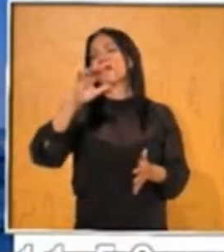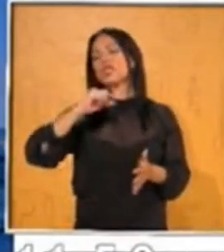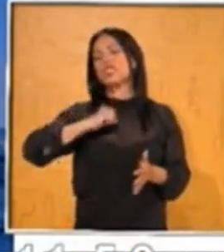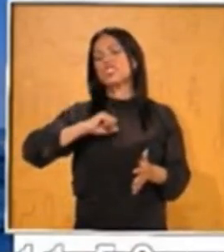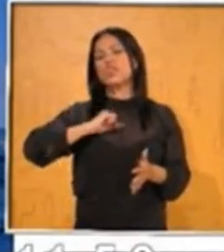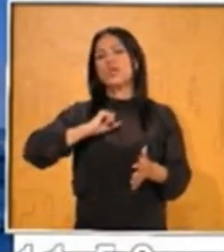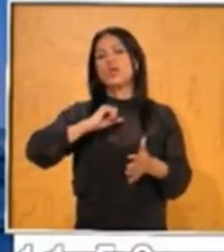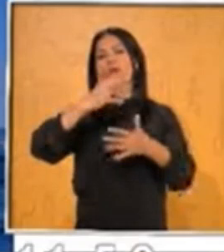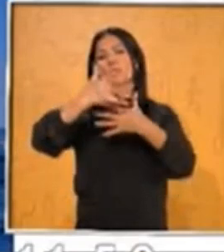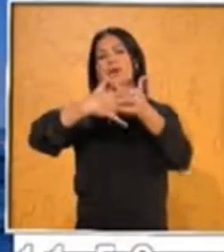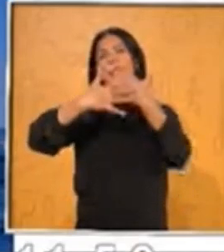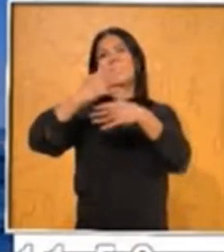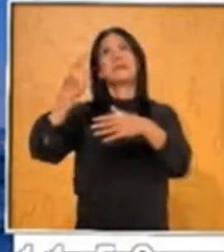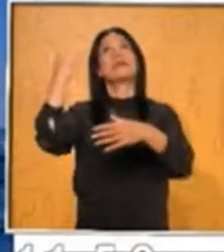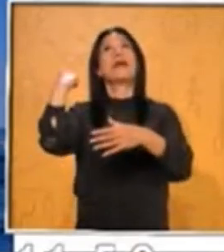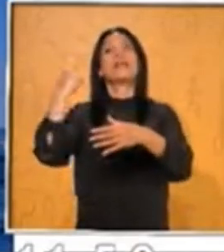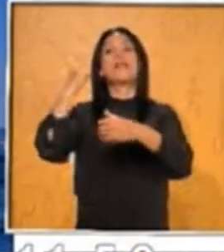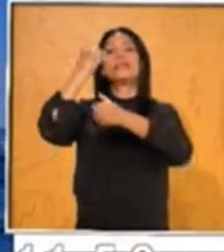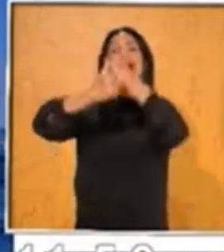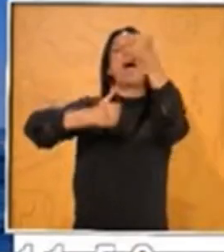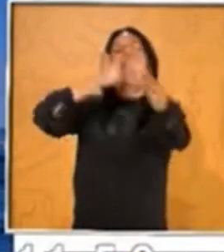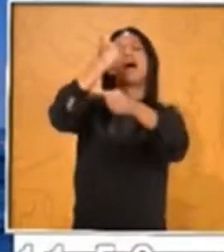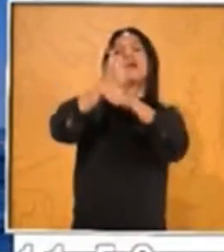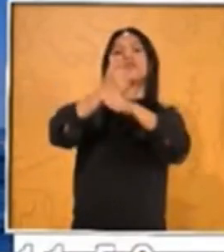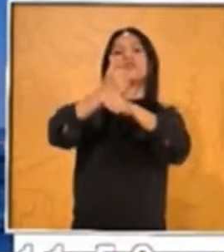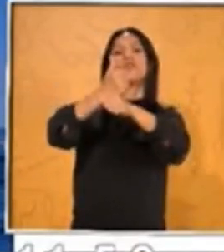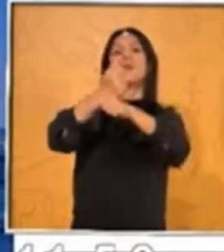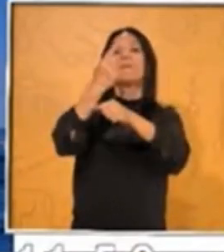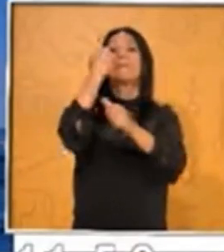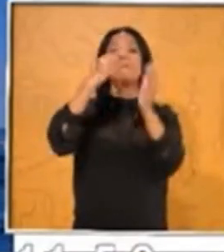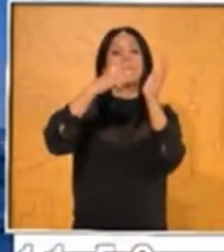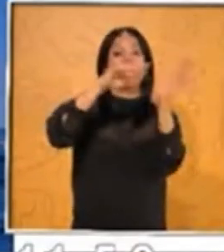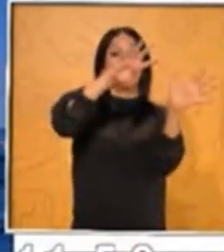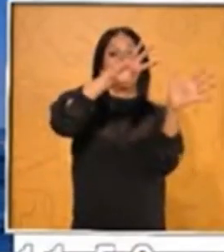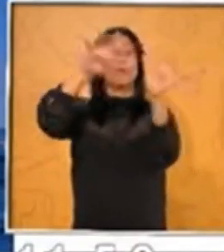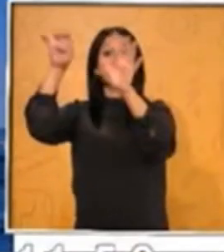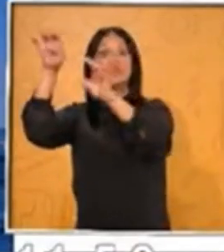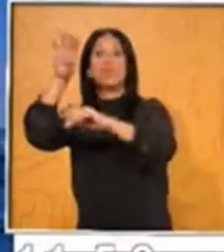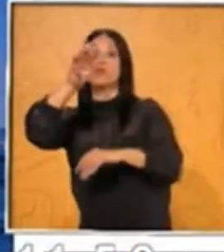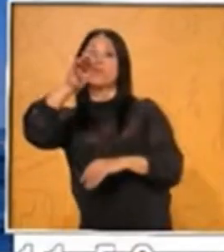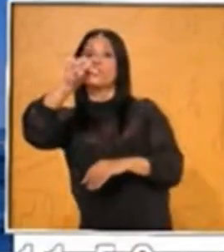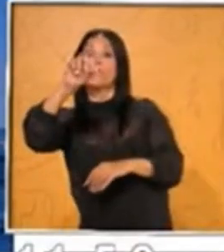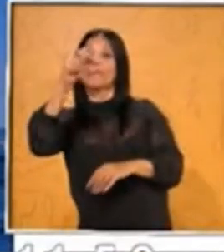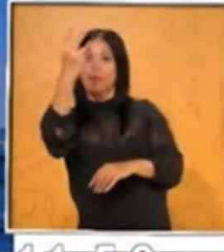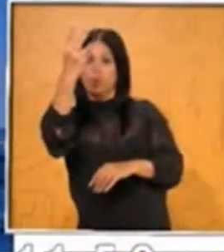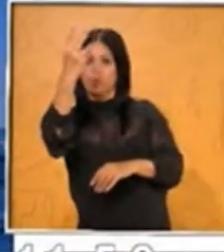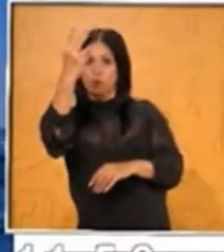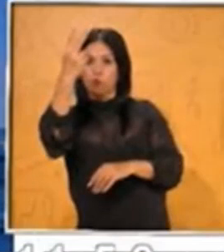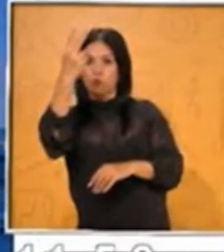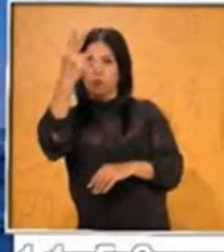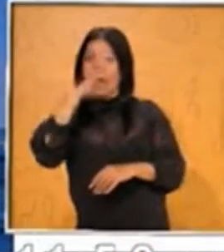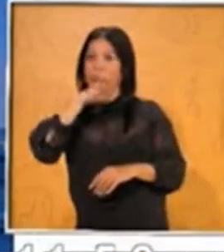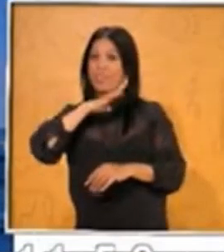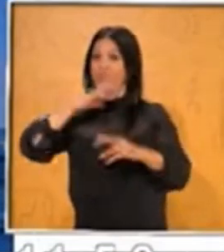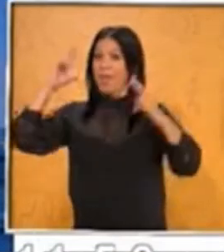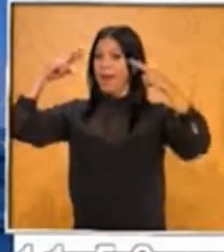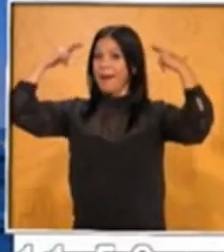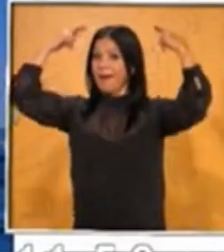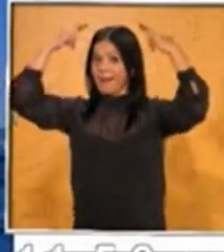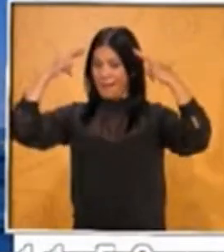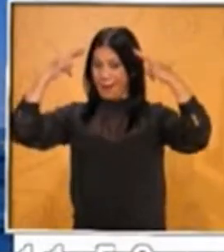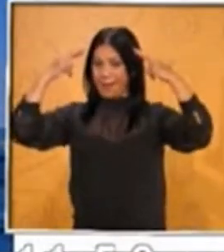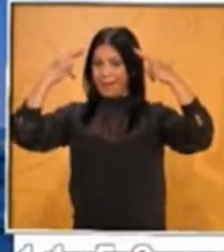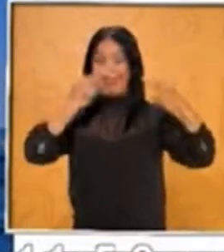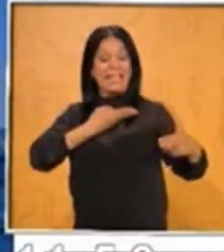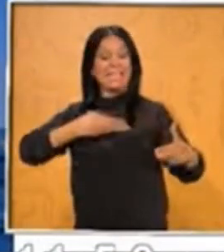año de 1492, bajo el mandato de los reyes católicos de España, Isabel y Fernando de